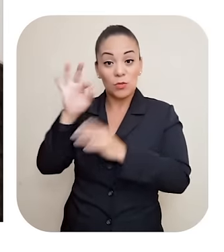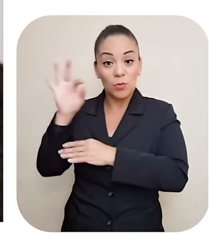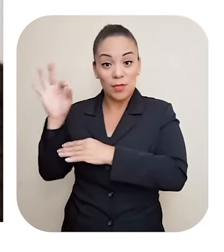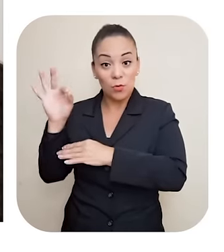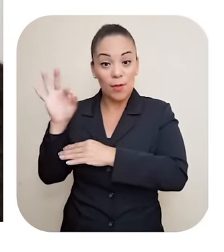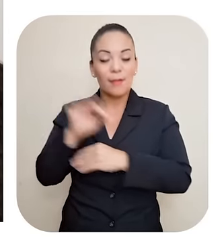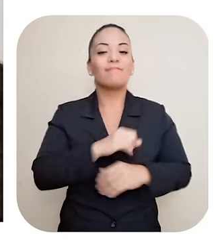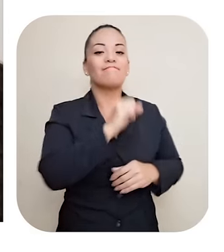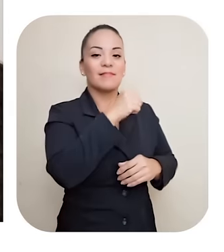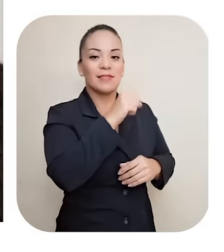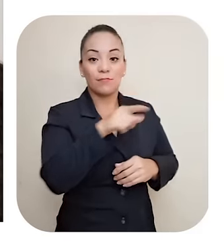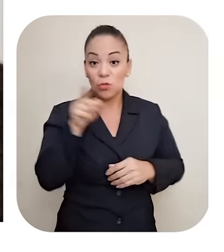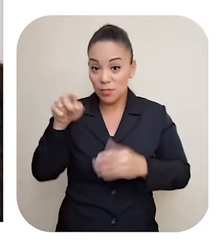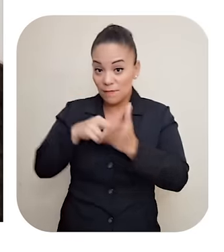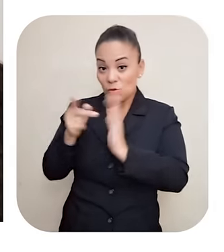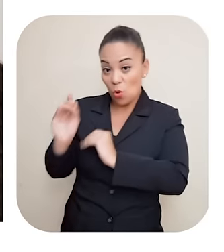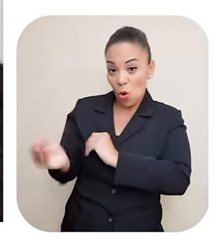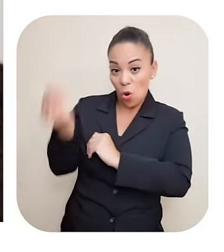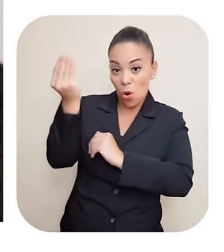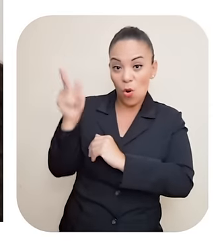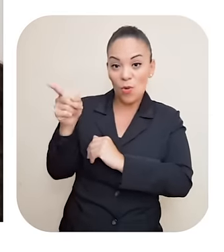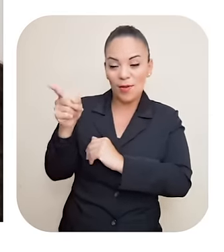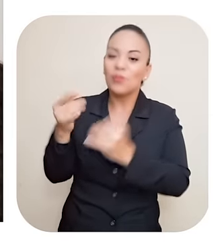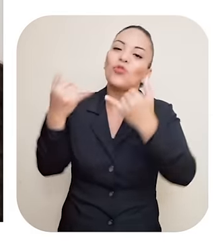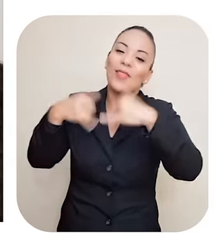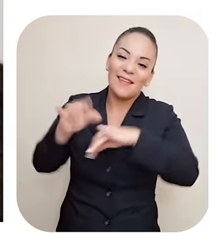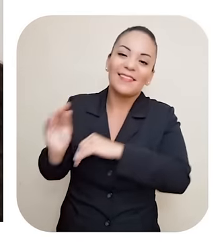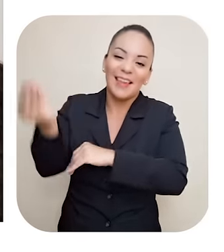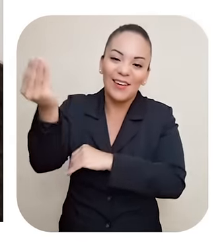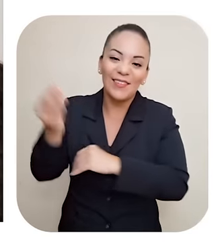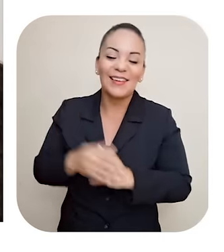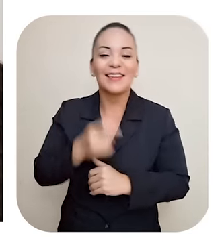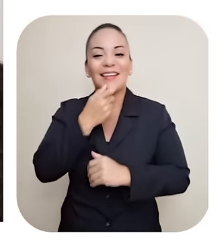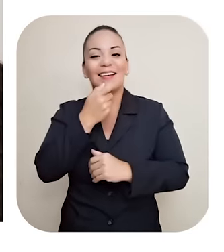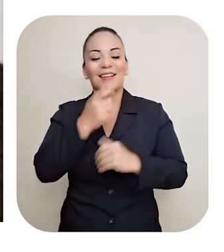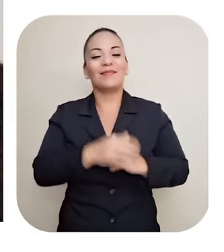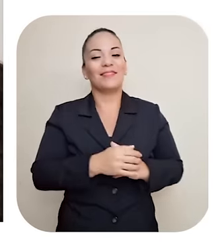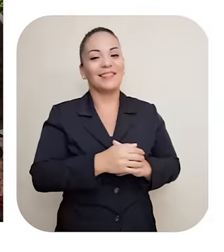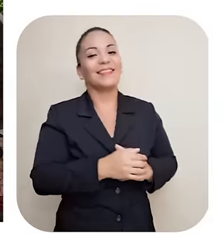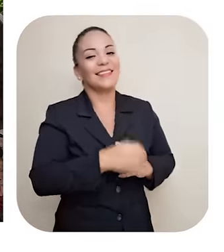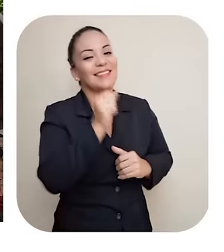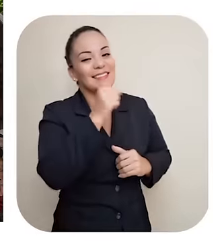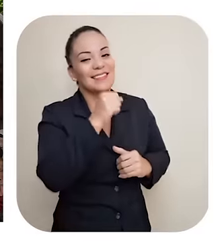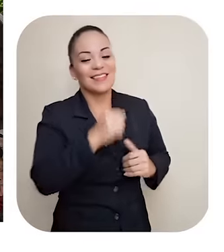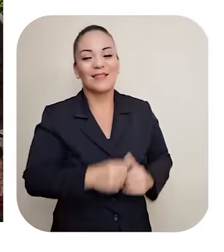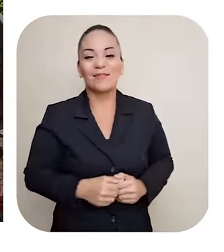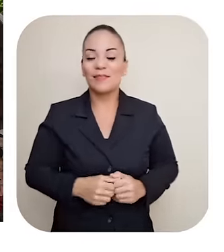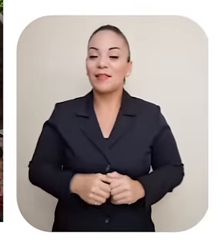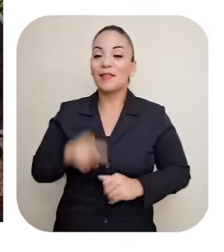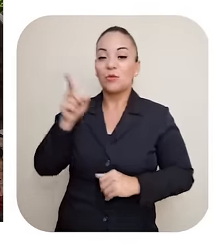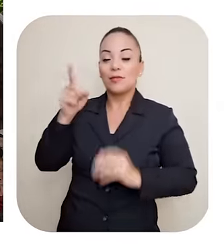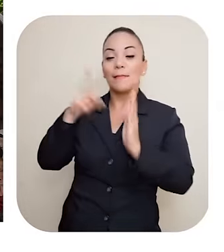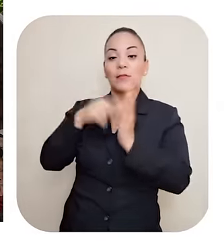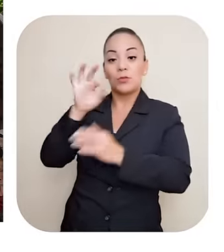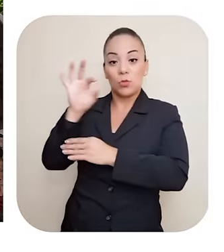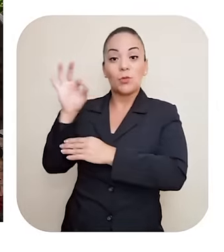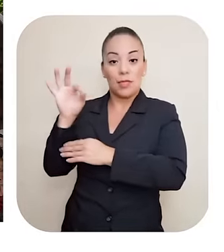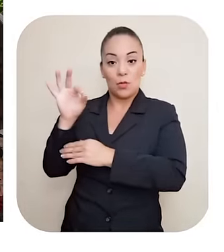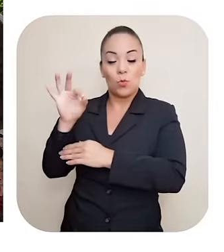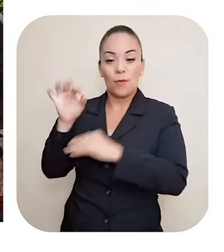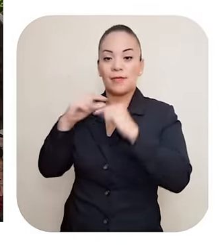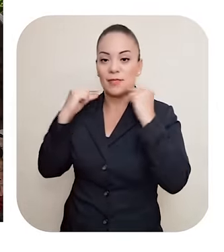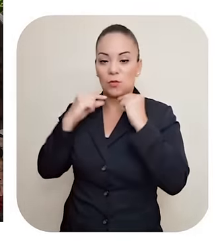carajillo Porque todavía lo es A ver, lo voy con ganas En el 99 En el 2000 Le